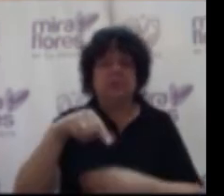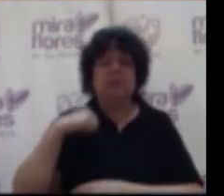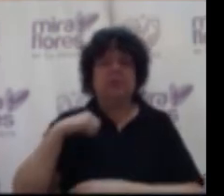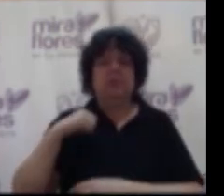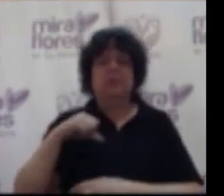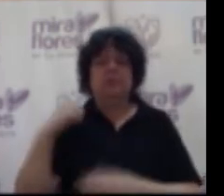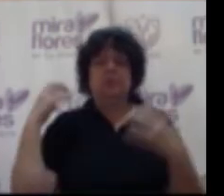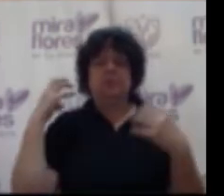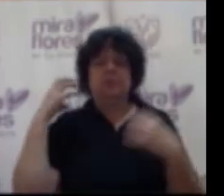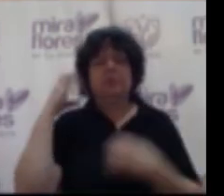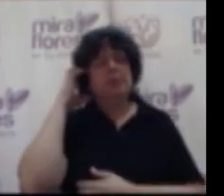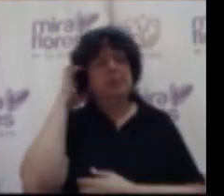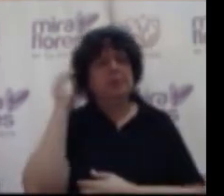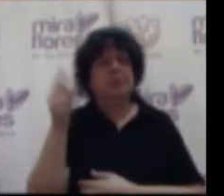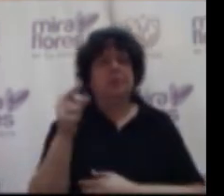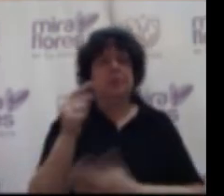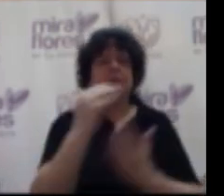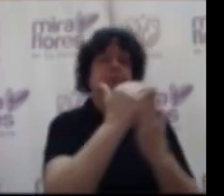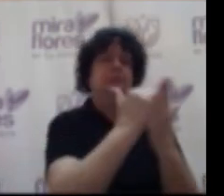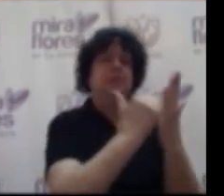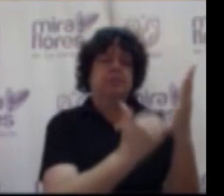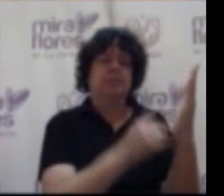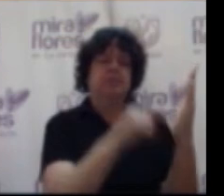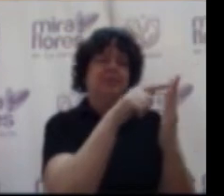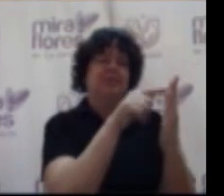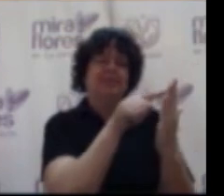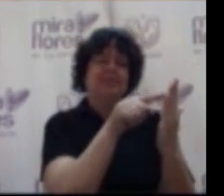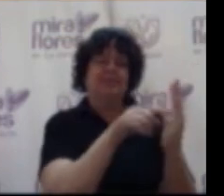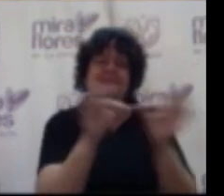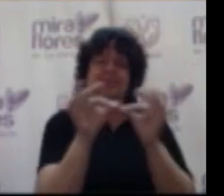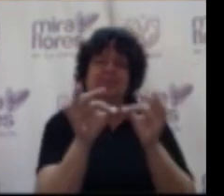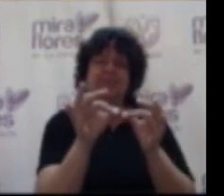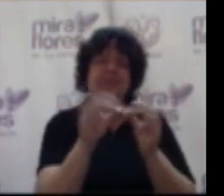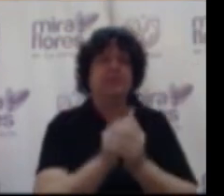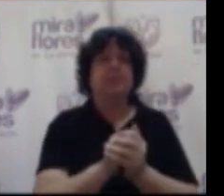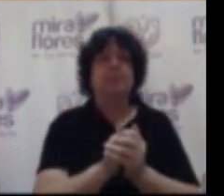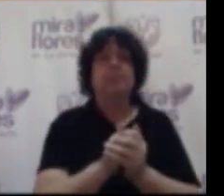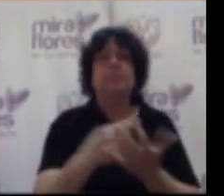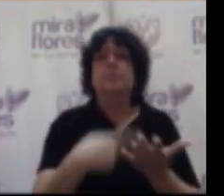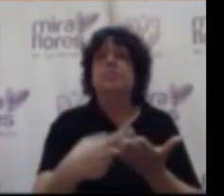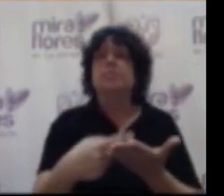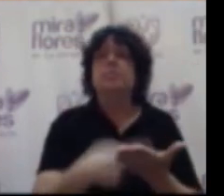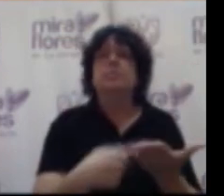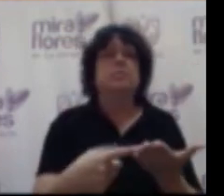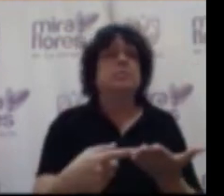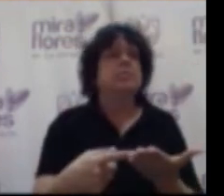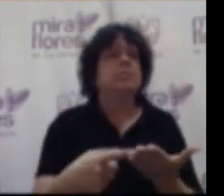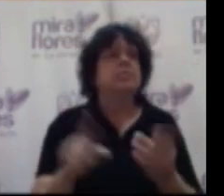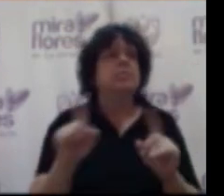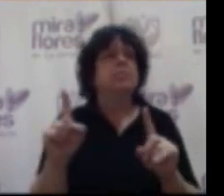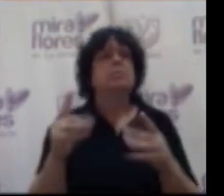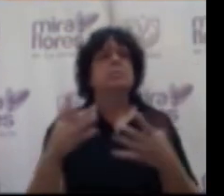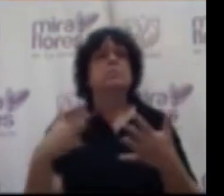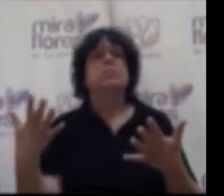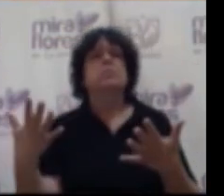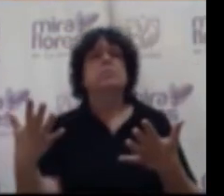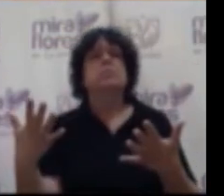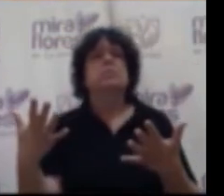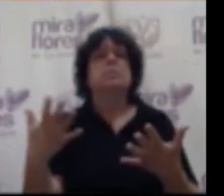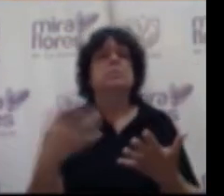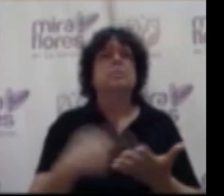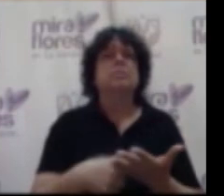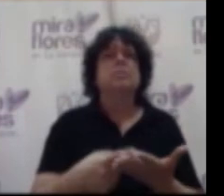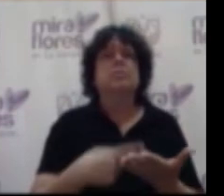municipalidad de miraflores cuyo texto adjunto forma parte integrante del presente acuerdo al debate no teniendo